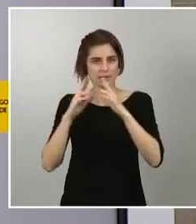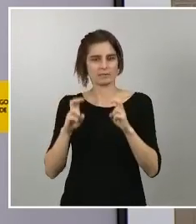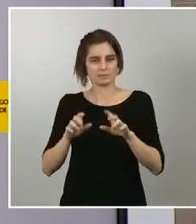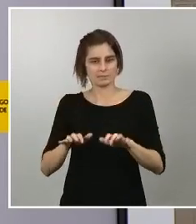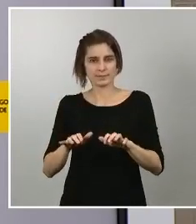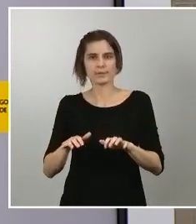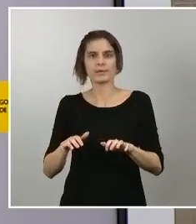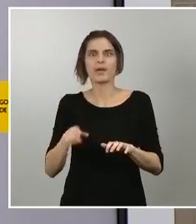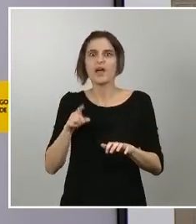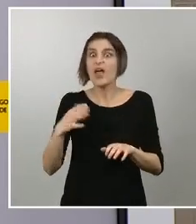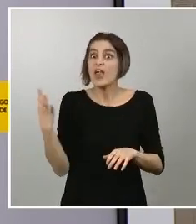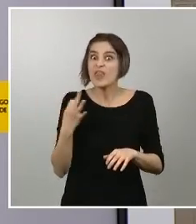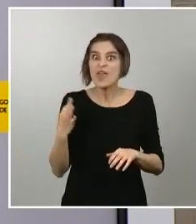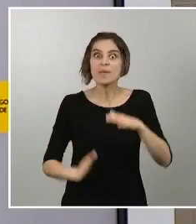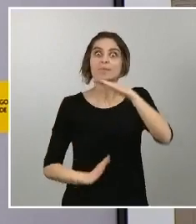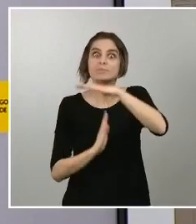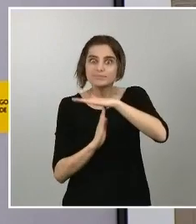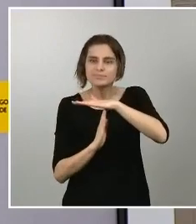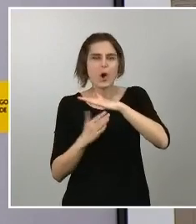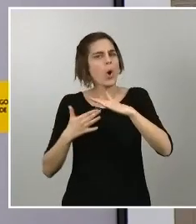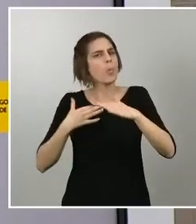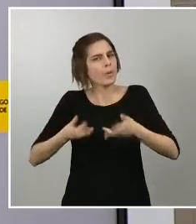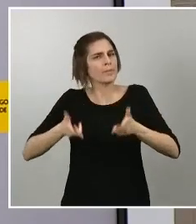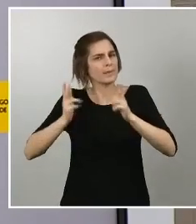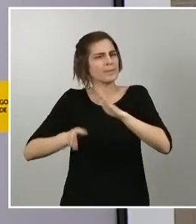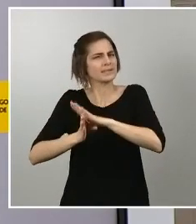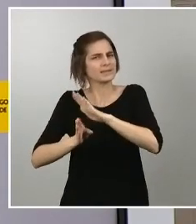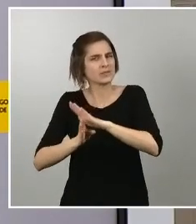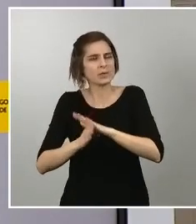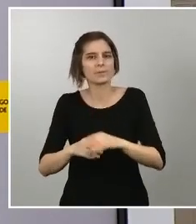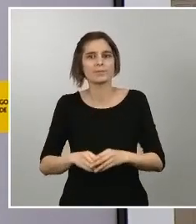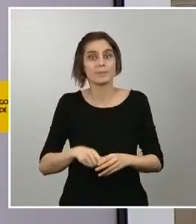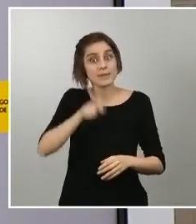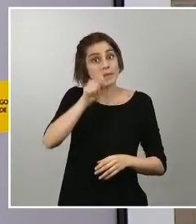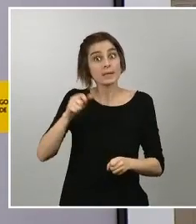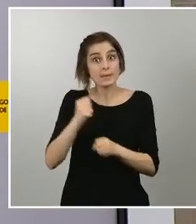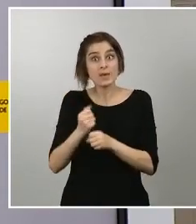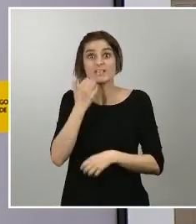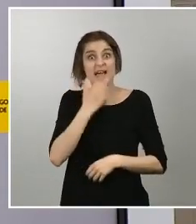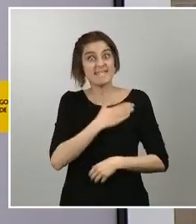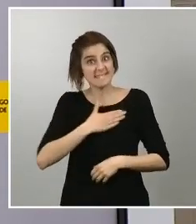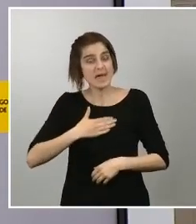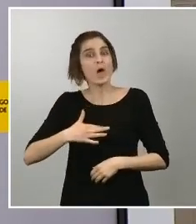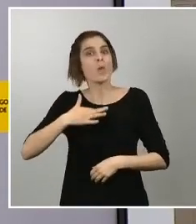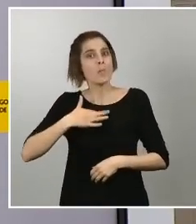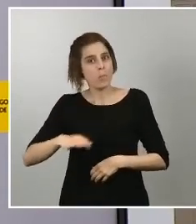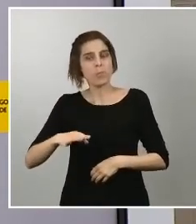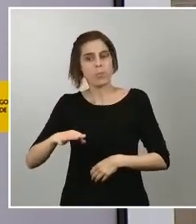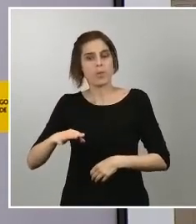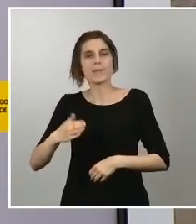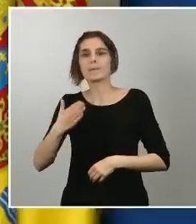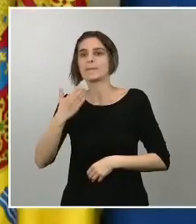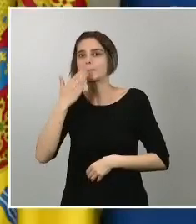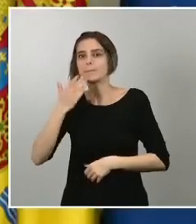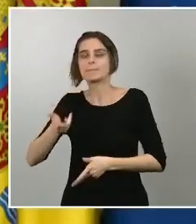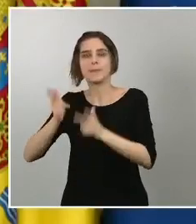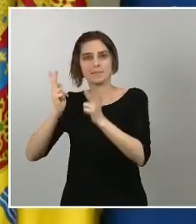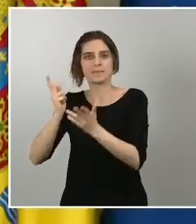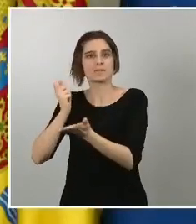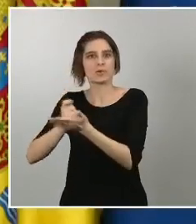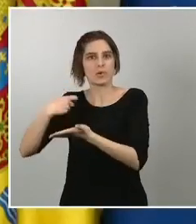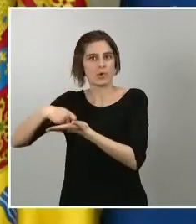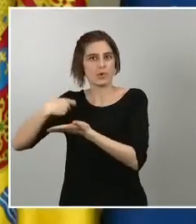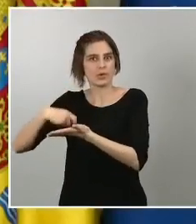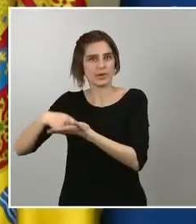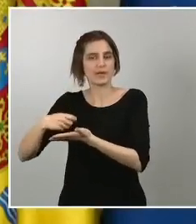los trabajadores pueden acogerse a este permiso retribuido si lo desean aunque la empresa quiera seguir manteniendo la actividad No, vamos a ser